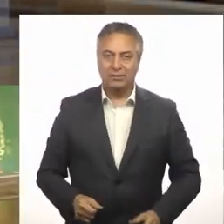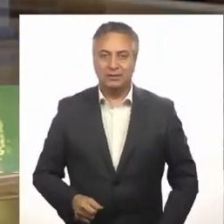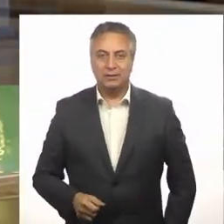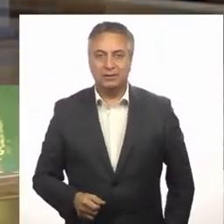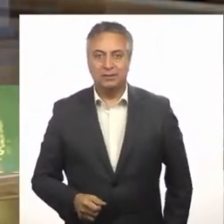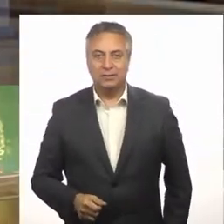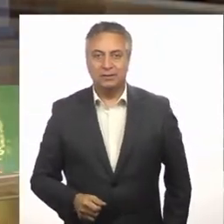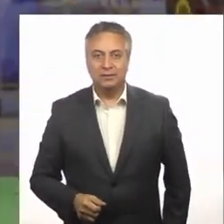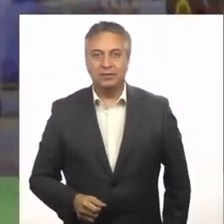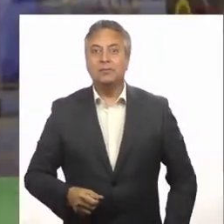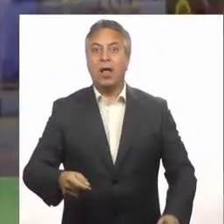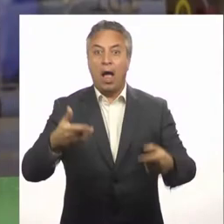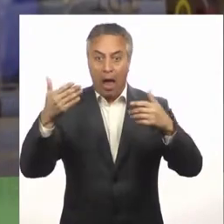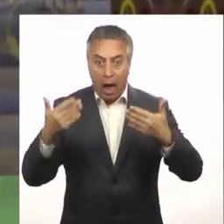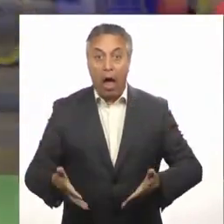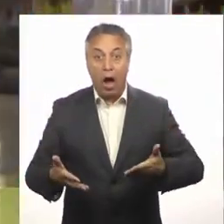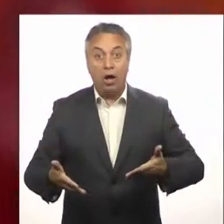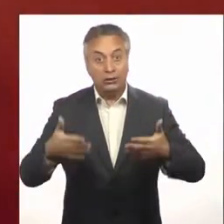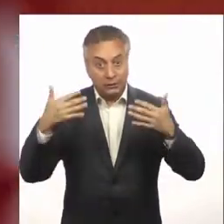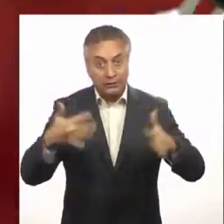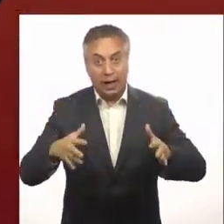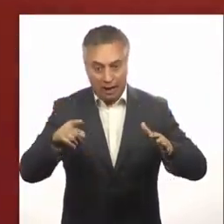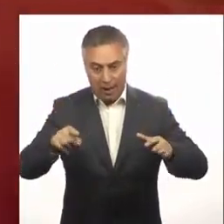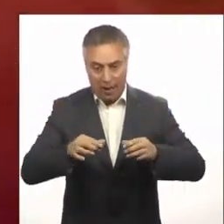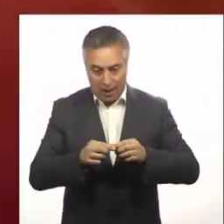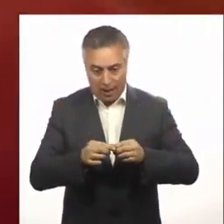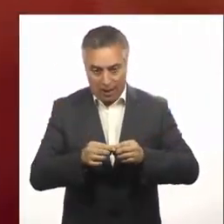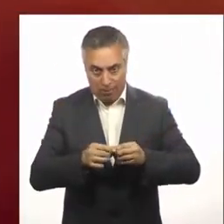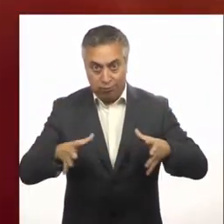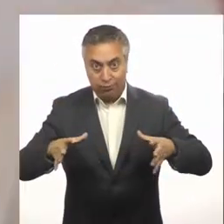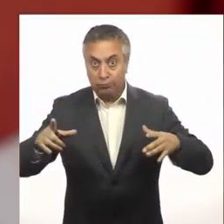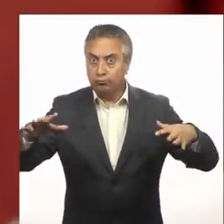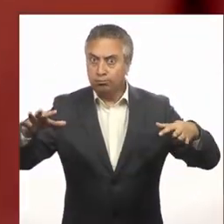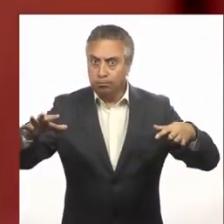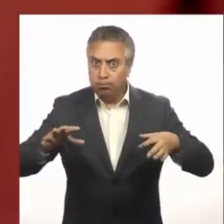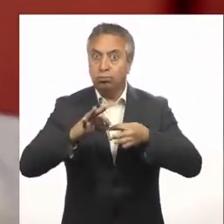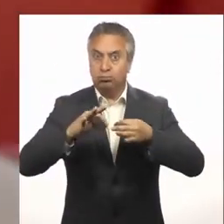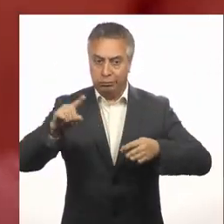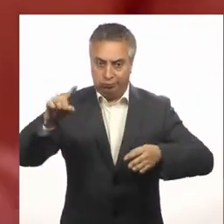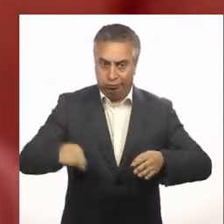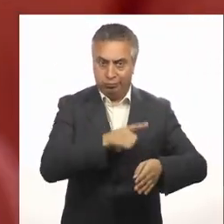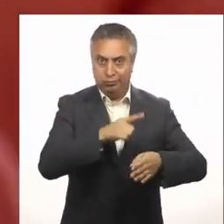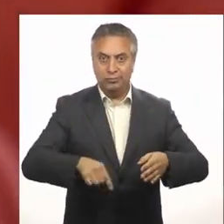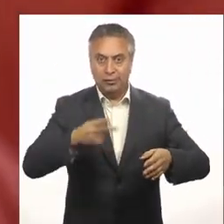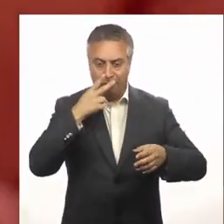Y ahora llegó el momento de conectarlas. Vamos a sacar los clips.